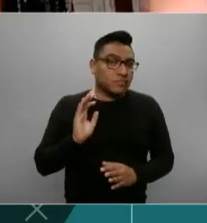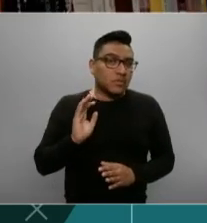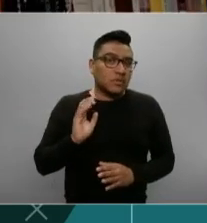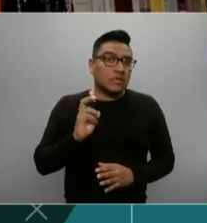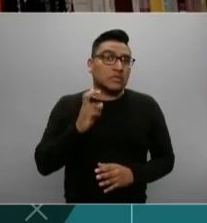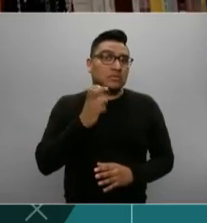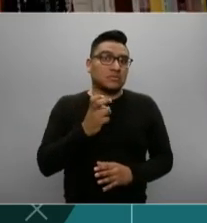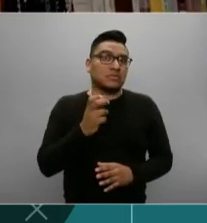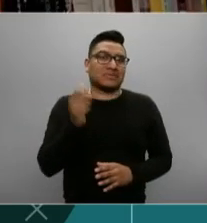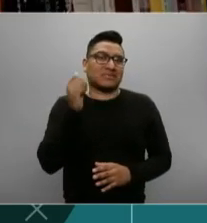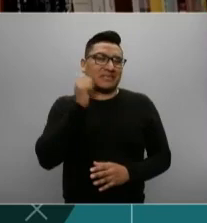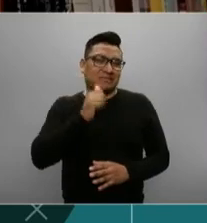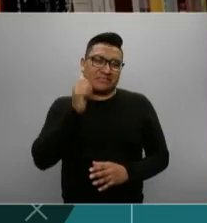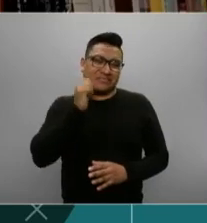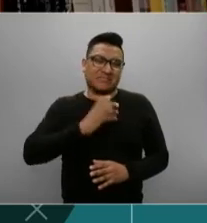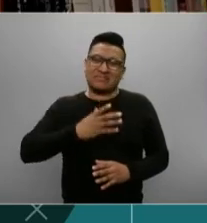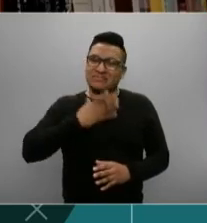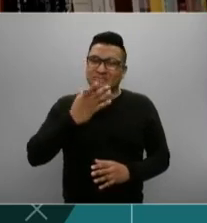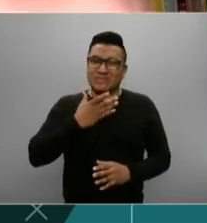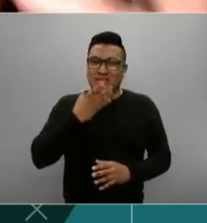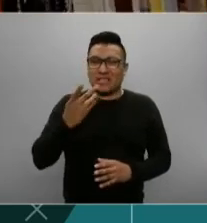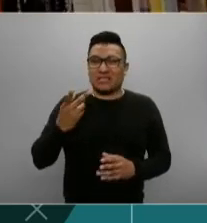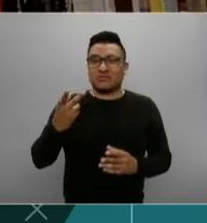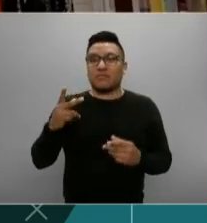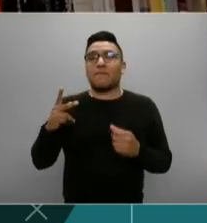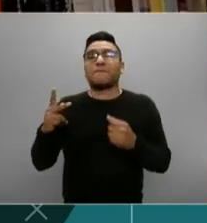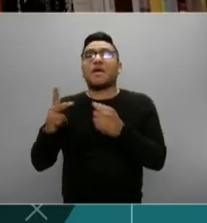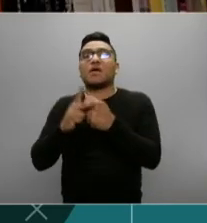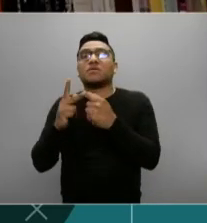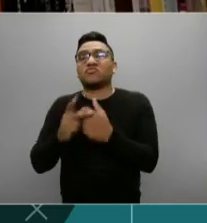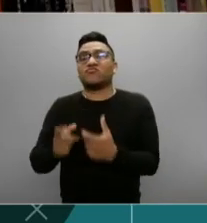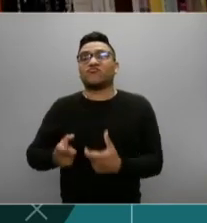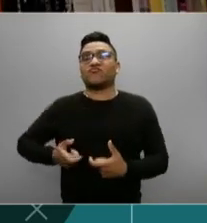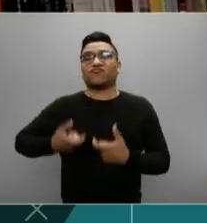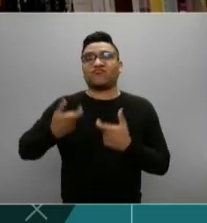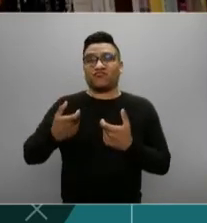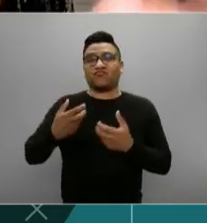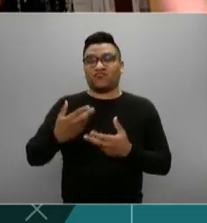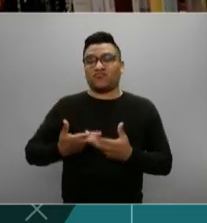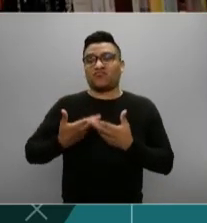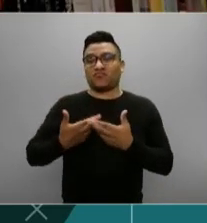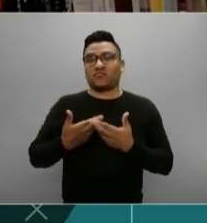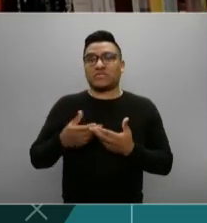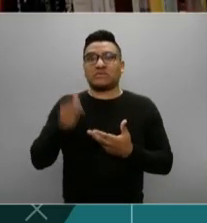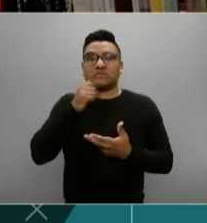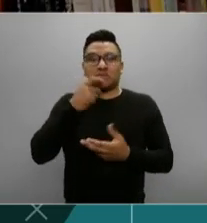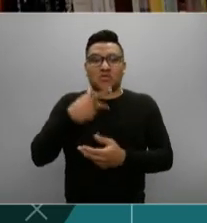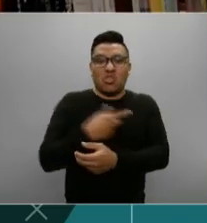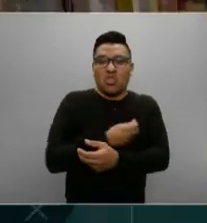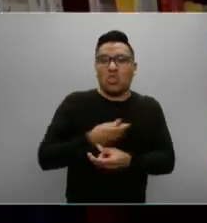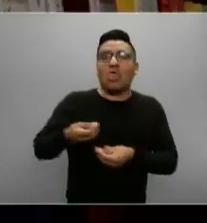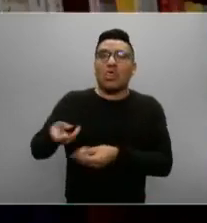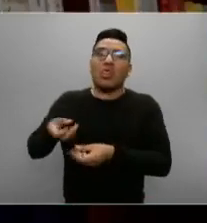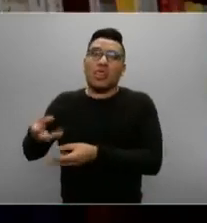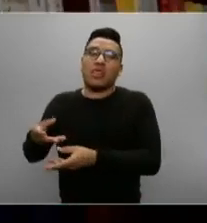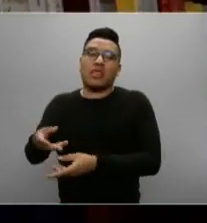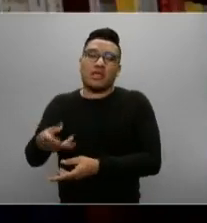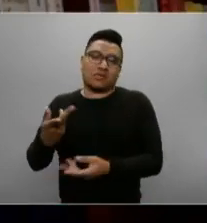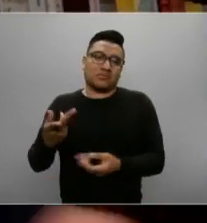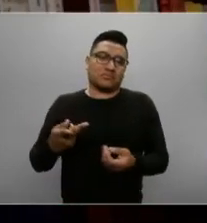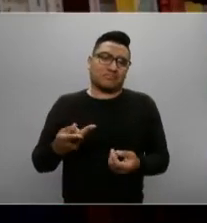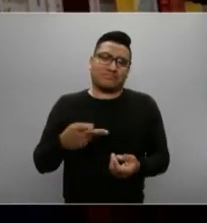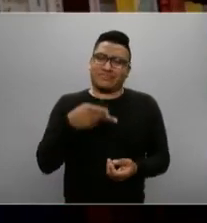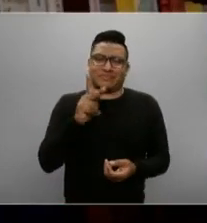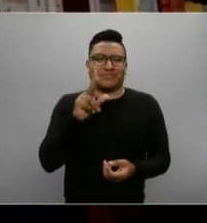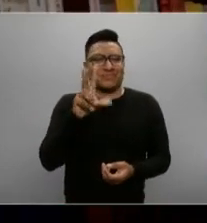como siempre ha ocurrido, a la gente rica de los países ricos. Entonces, se trata de decir, a ver, oigan, esto es un